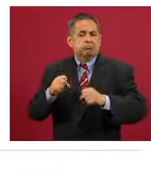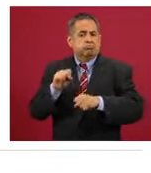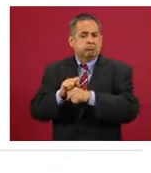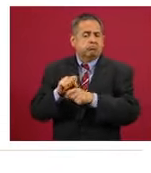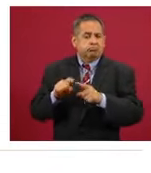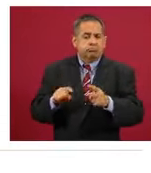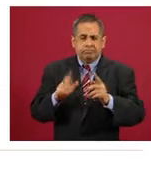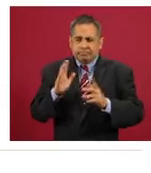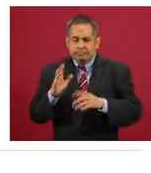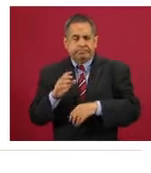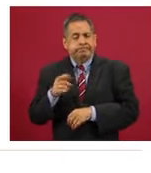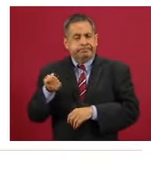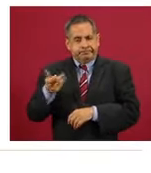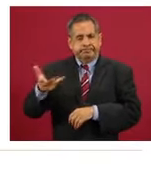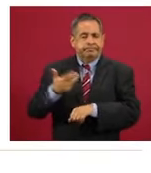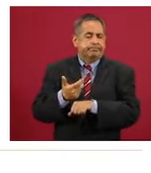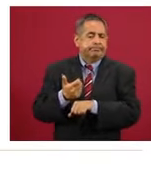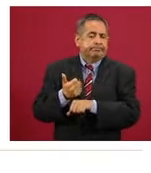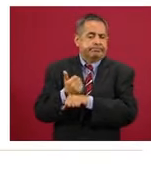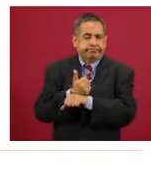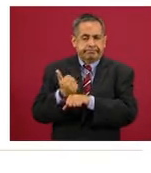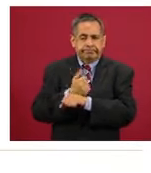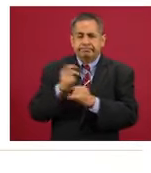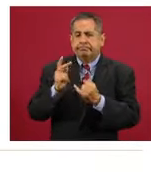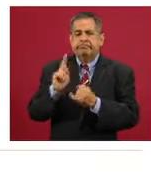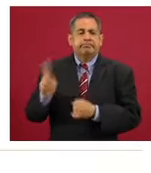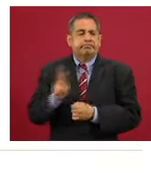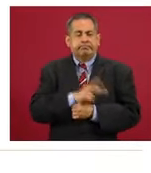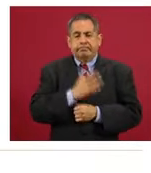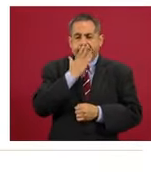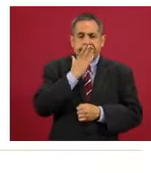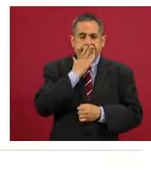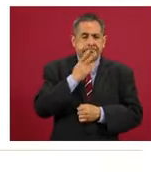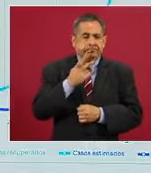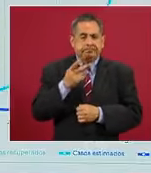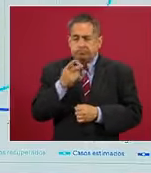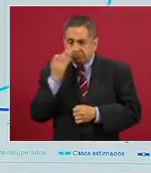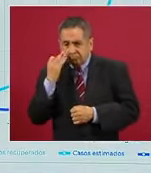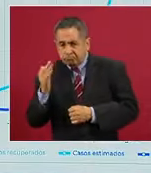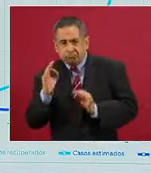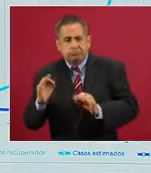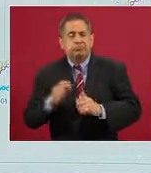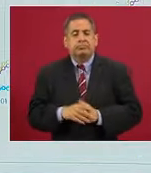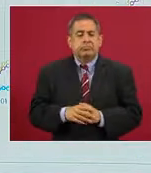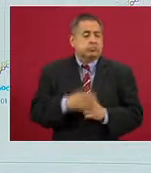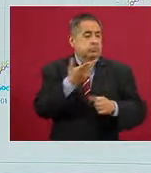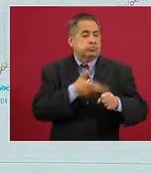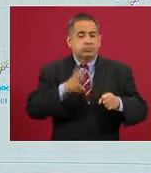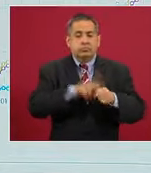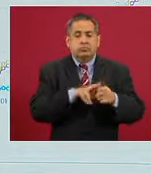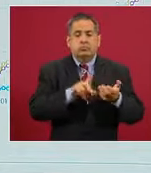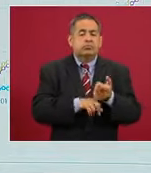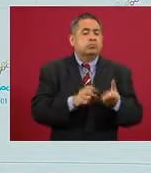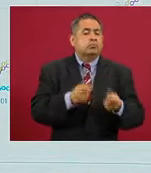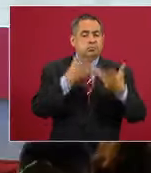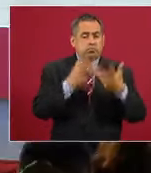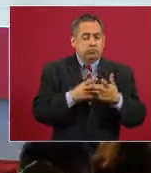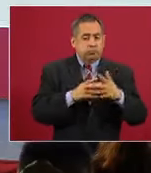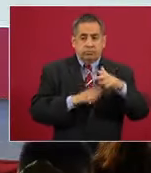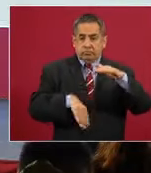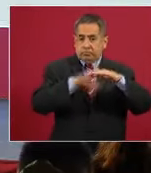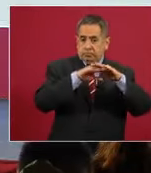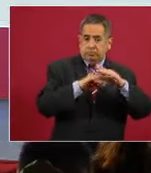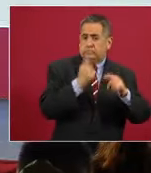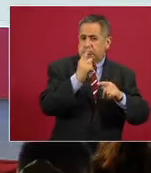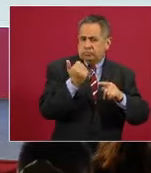está en color amarillo, igual que Sonora, por al menos tres periodos consecutivos. Su ocupación hospitalaria, vemos que llegó un punto